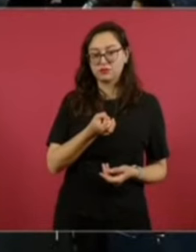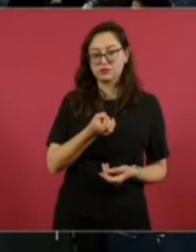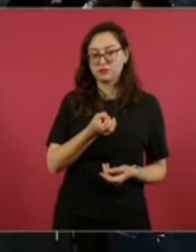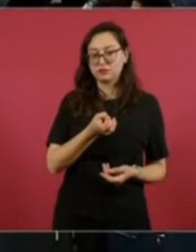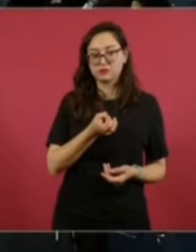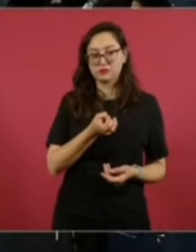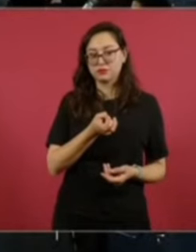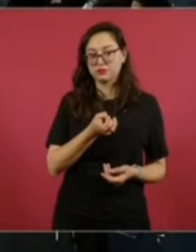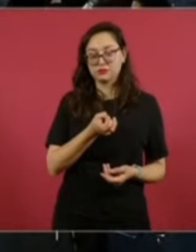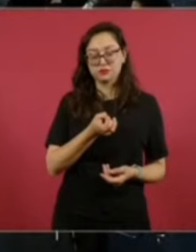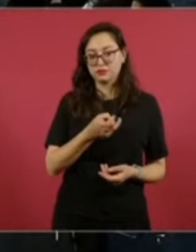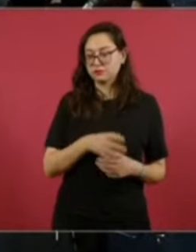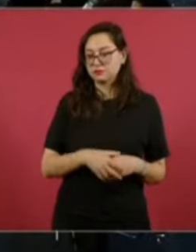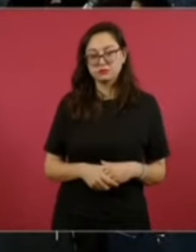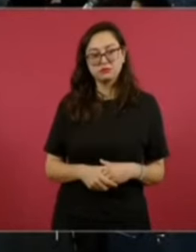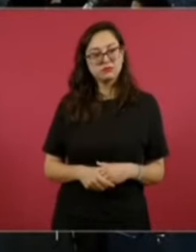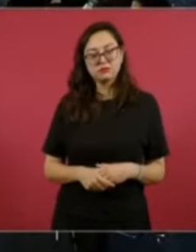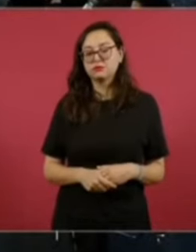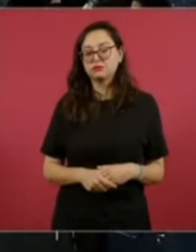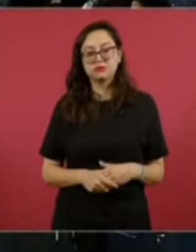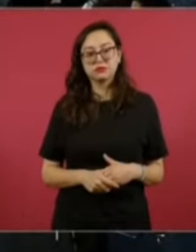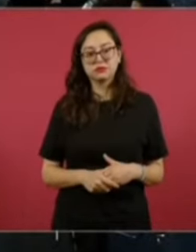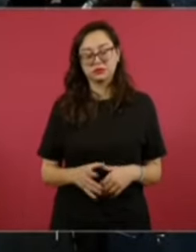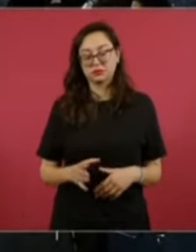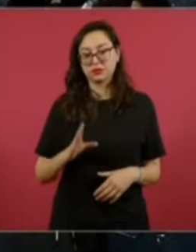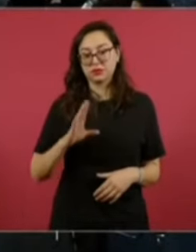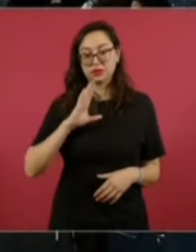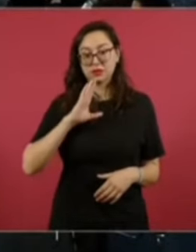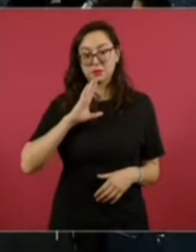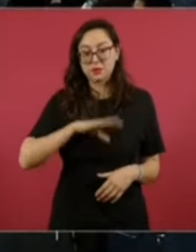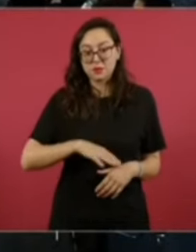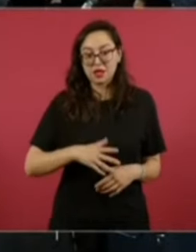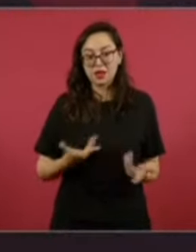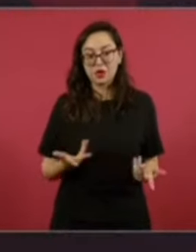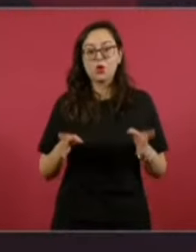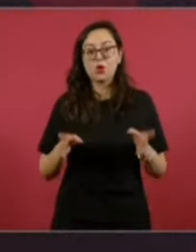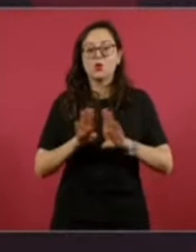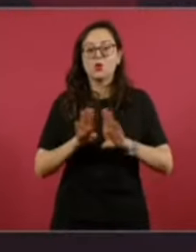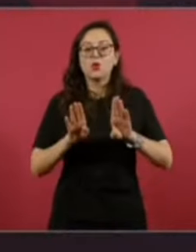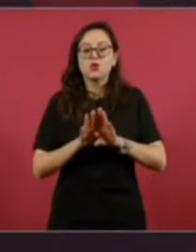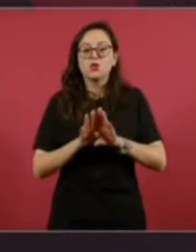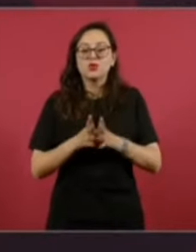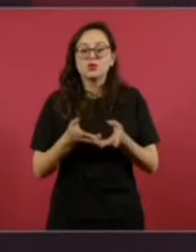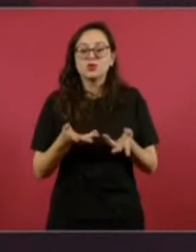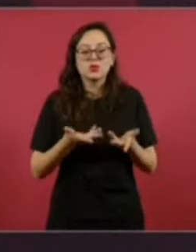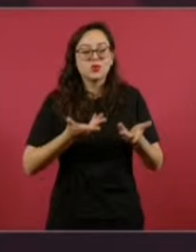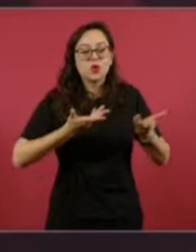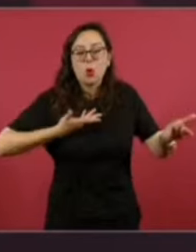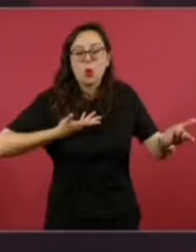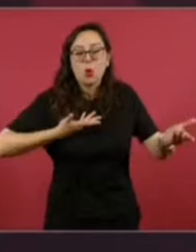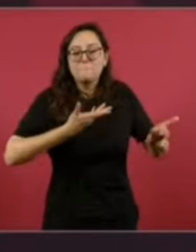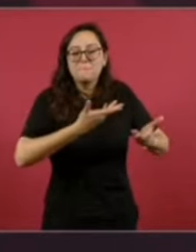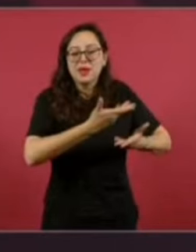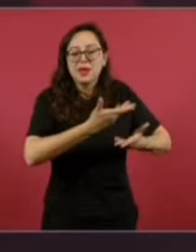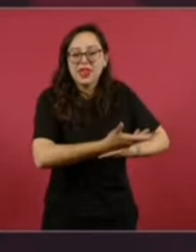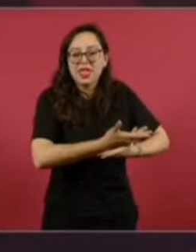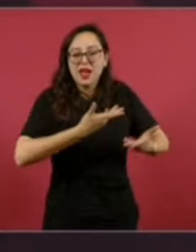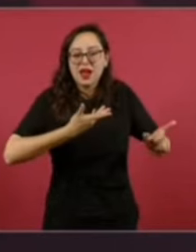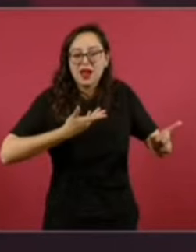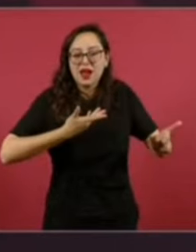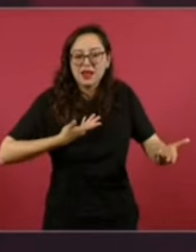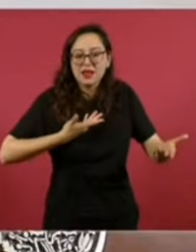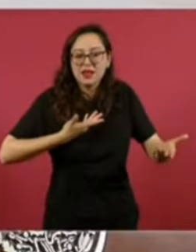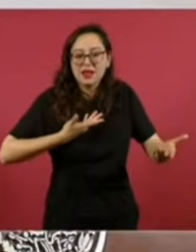cooperación cuando